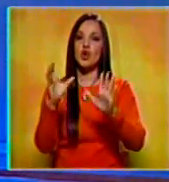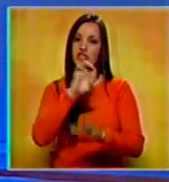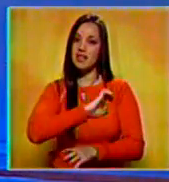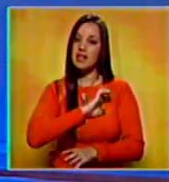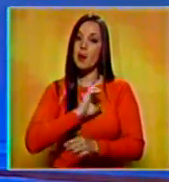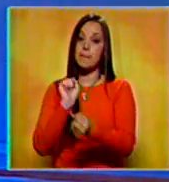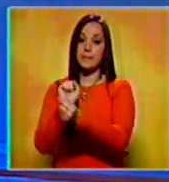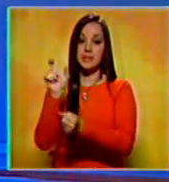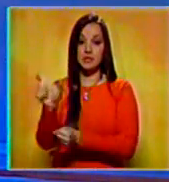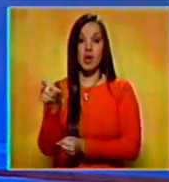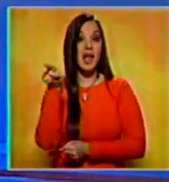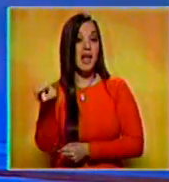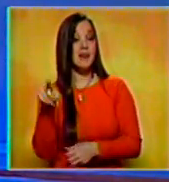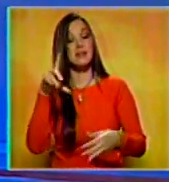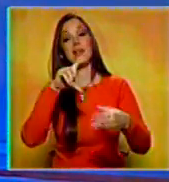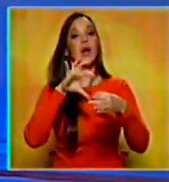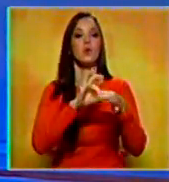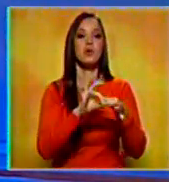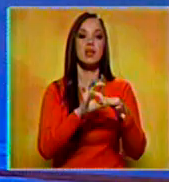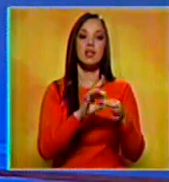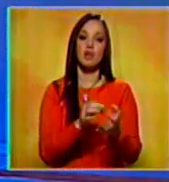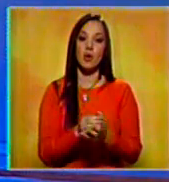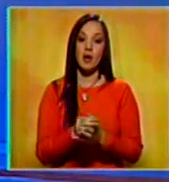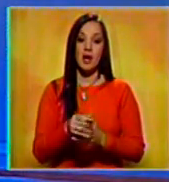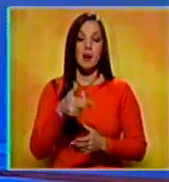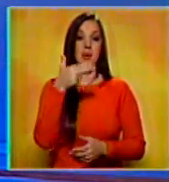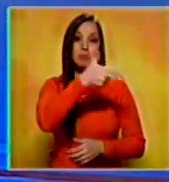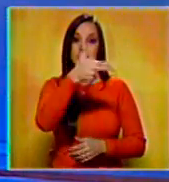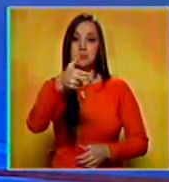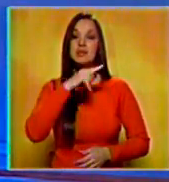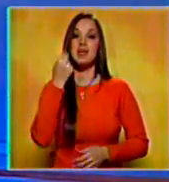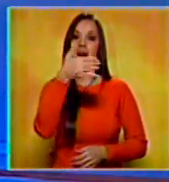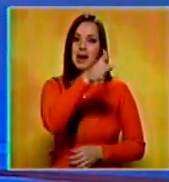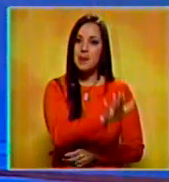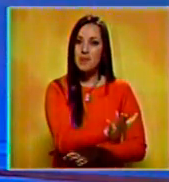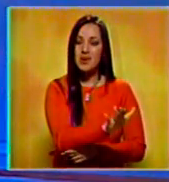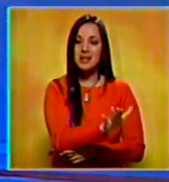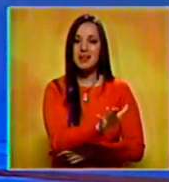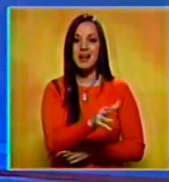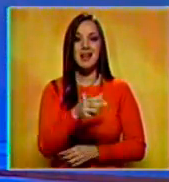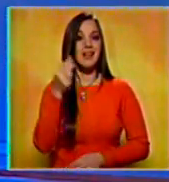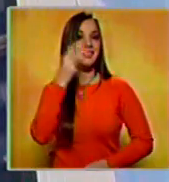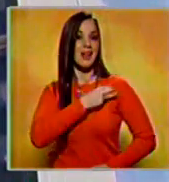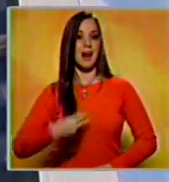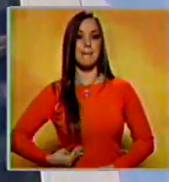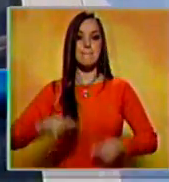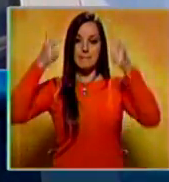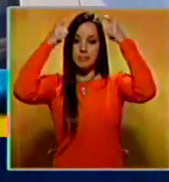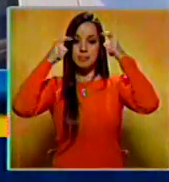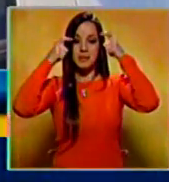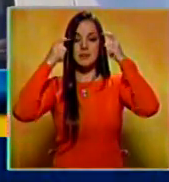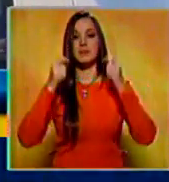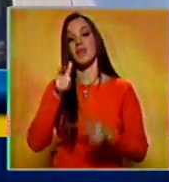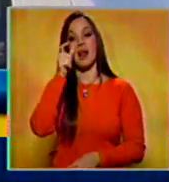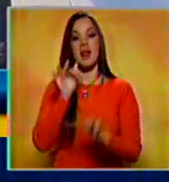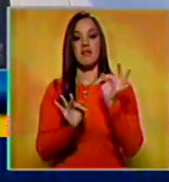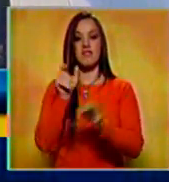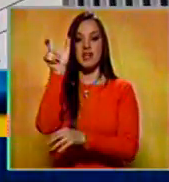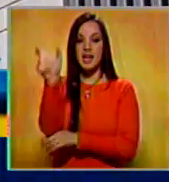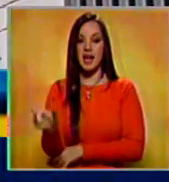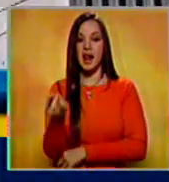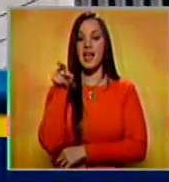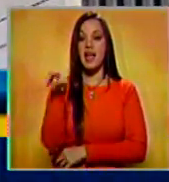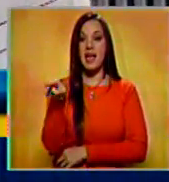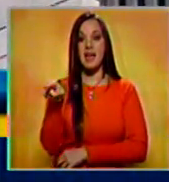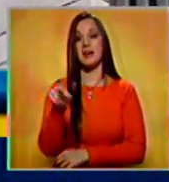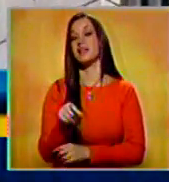por su presunta vinculación con la muerte de la actriz Mónica Speer y su pareja Tomás Henry Berry. Los fiscales acusaron al joven por la presunta